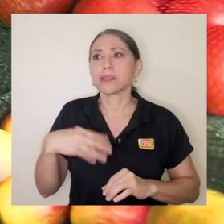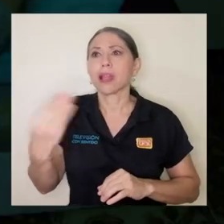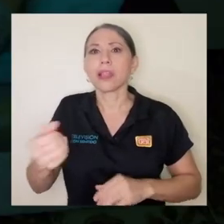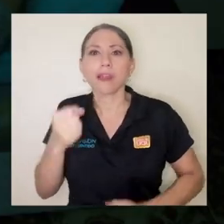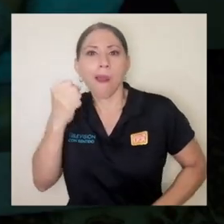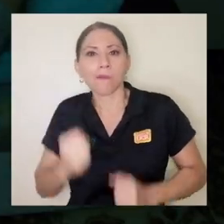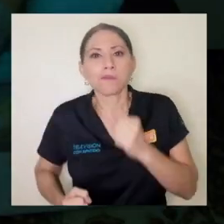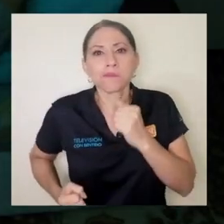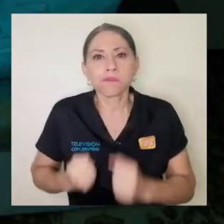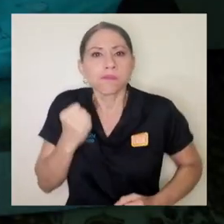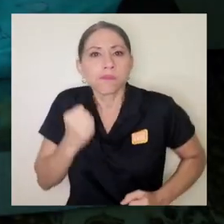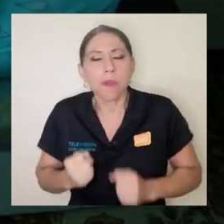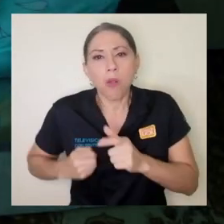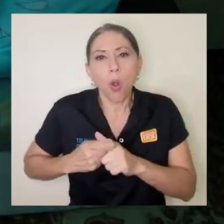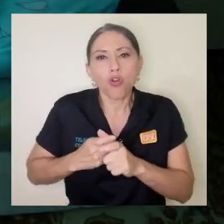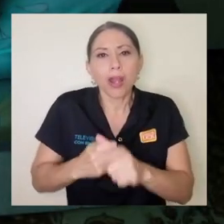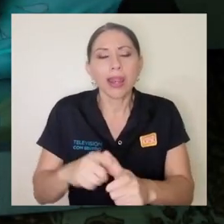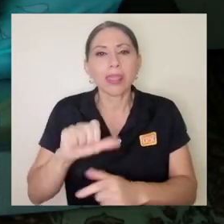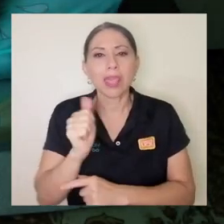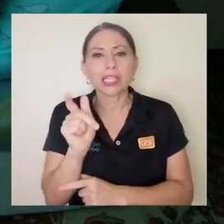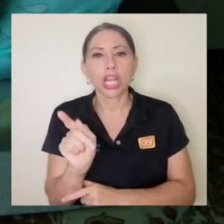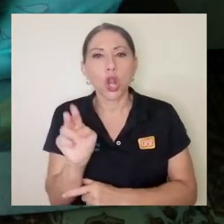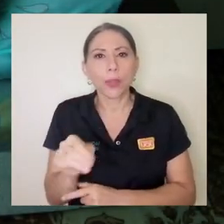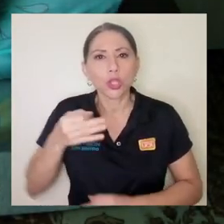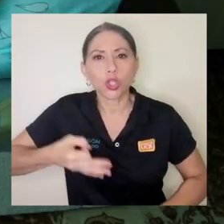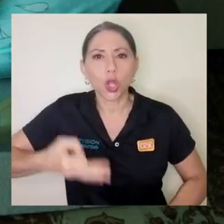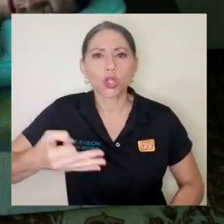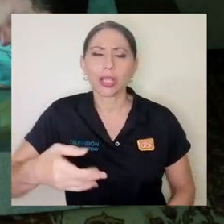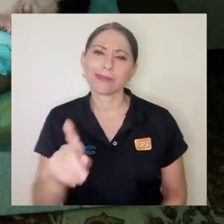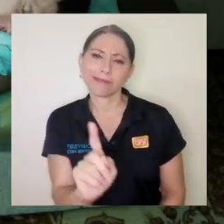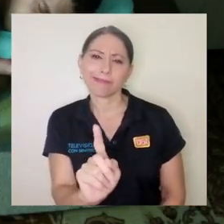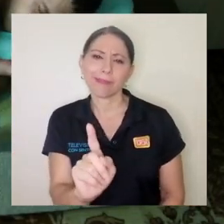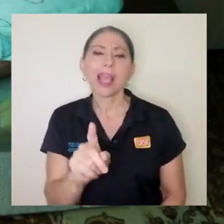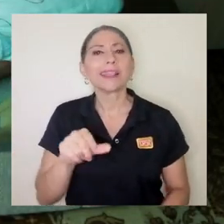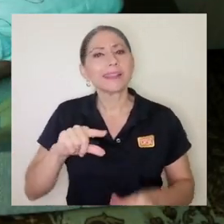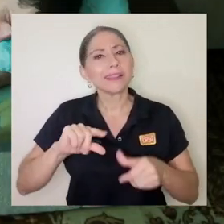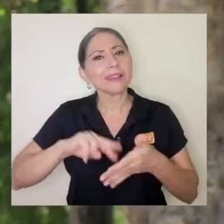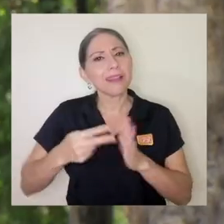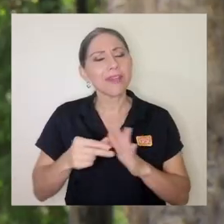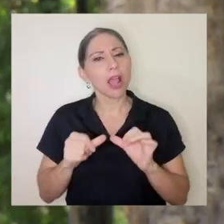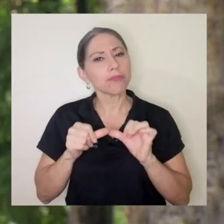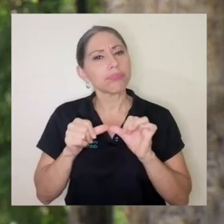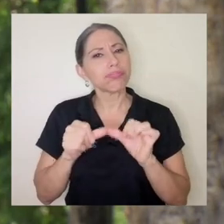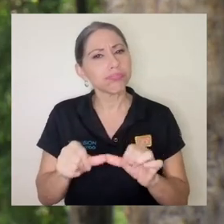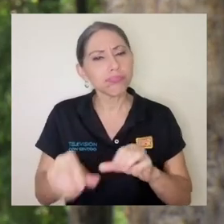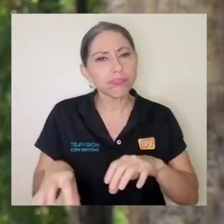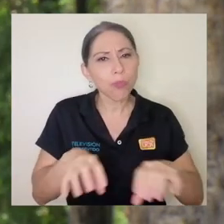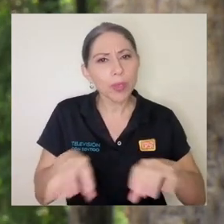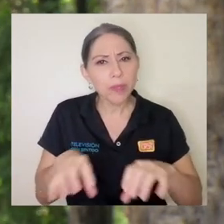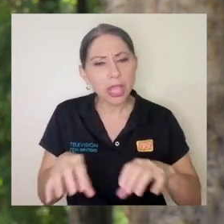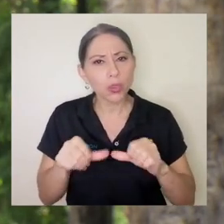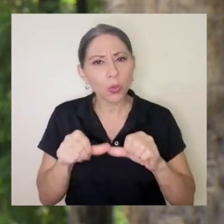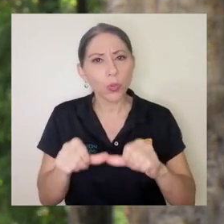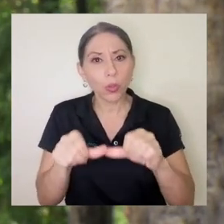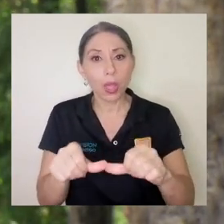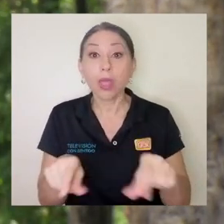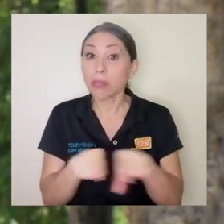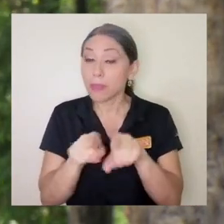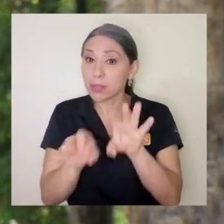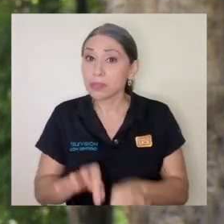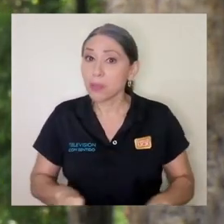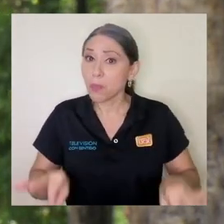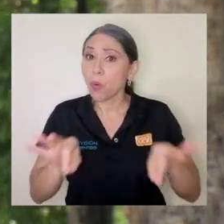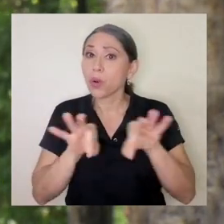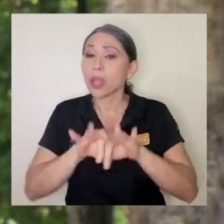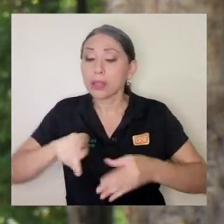10 kilómetros todos los días es mantenerme en movimiento es importante tener cuidado con el tema de la